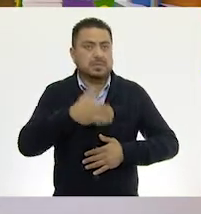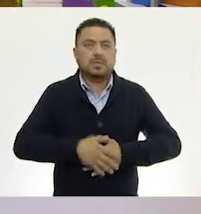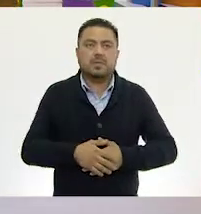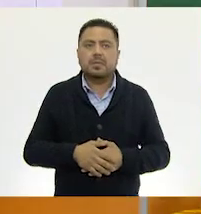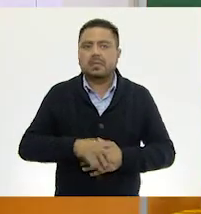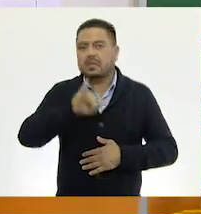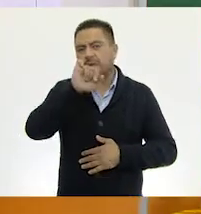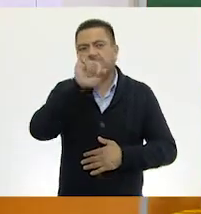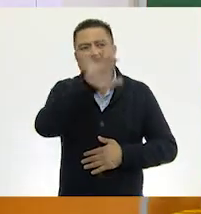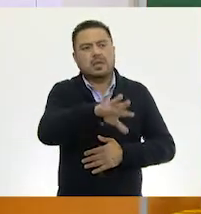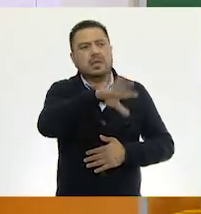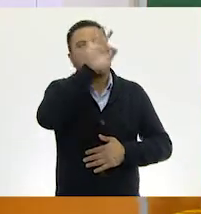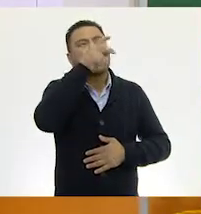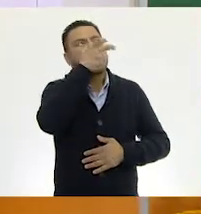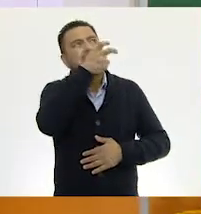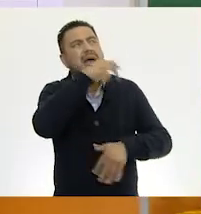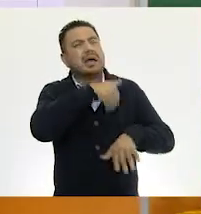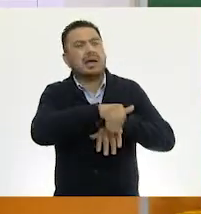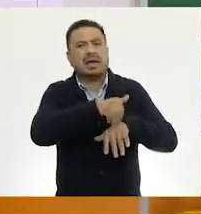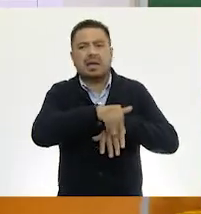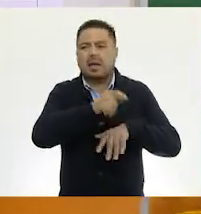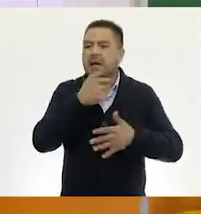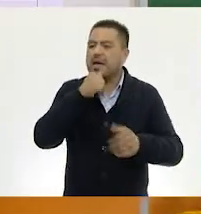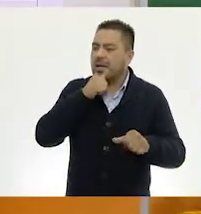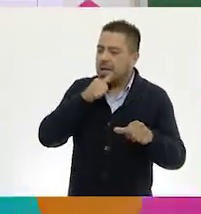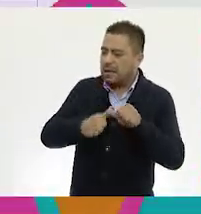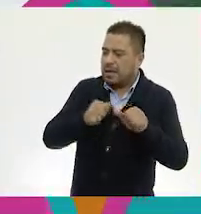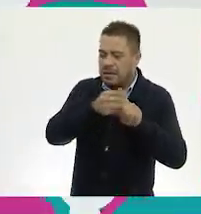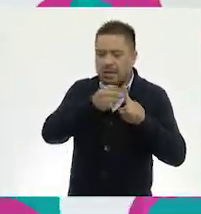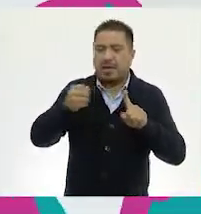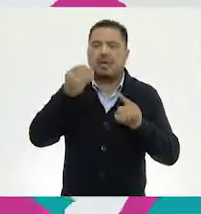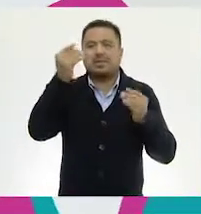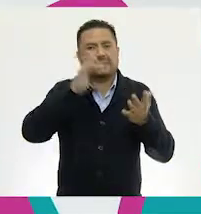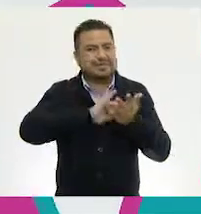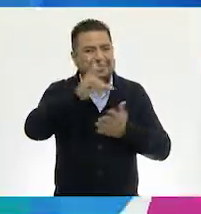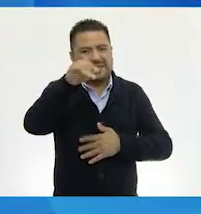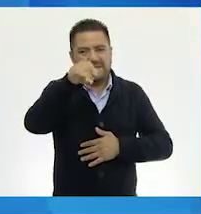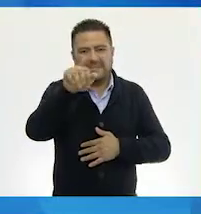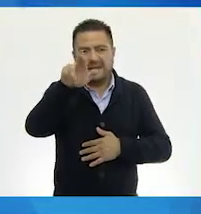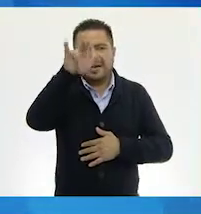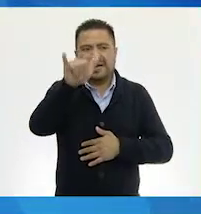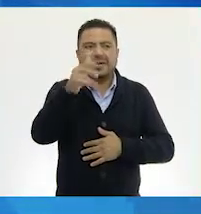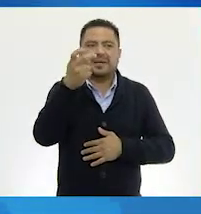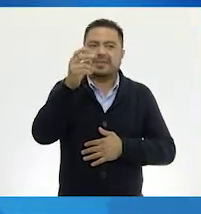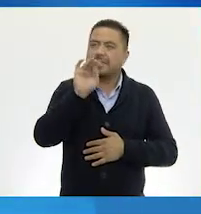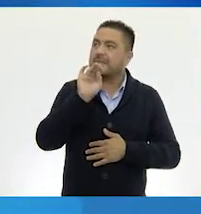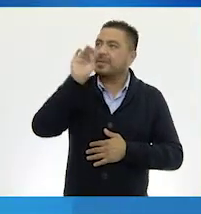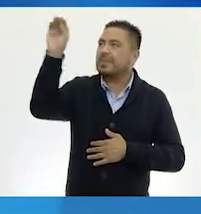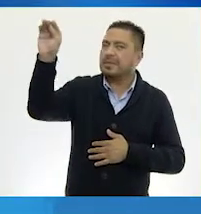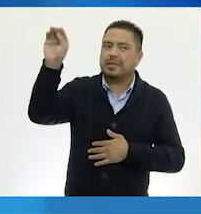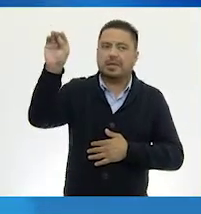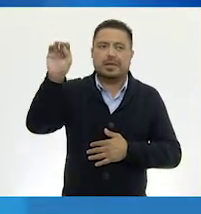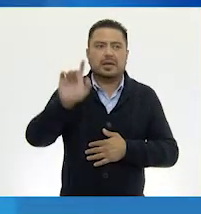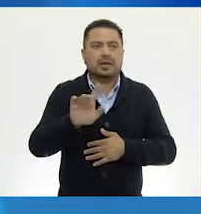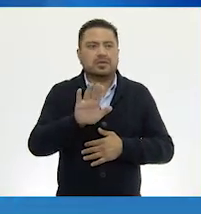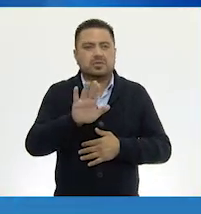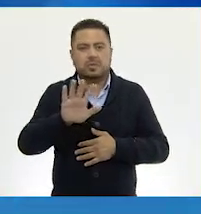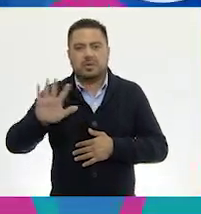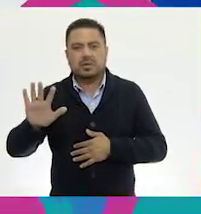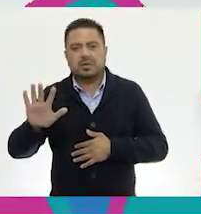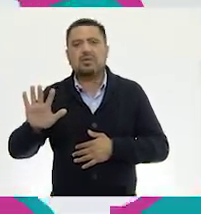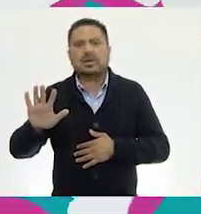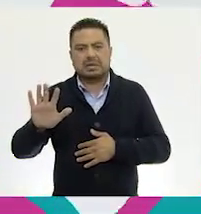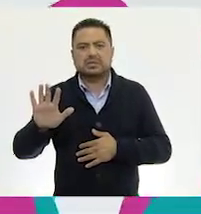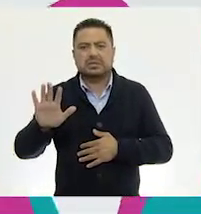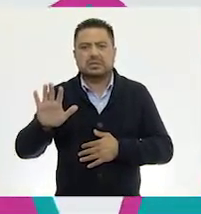Aquí está. Exacto. Muy bien. Muchas gracias, María. Aquí está. Aquí está.